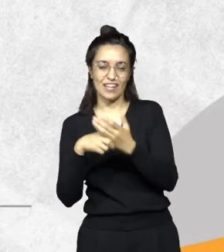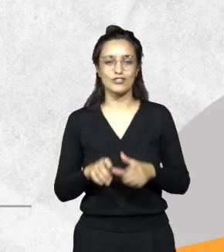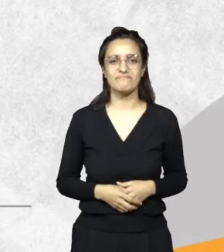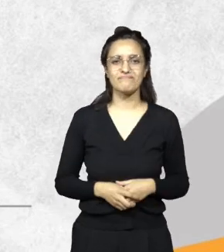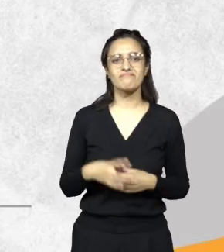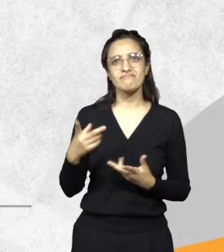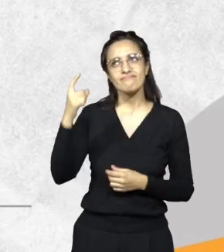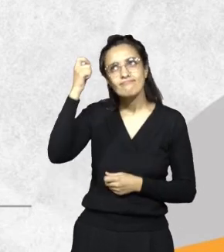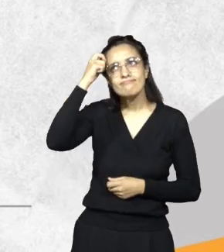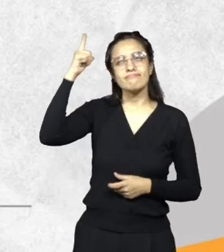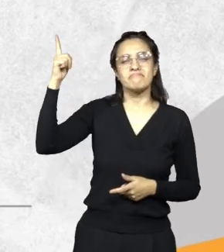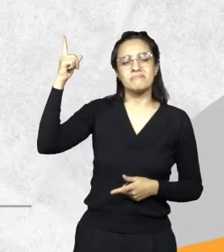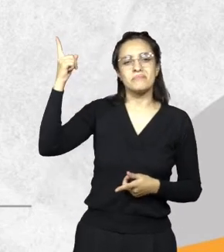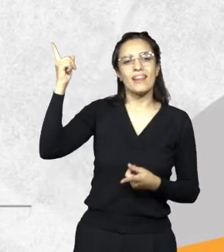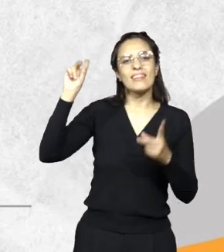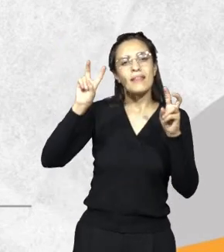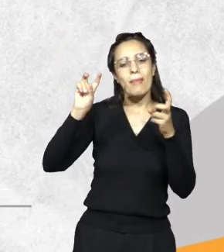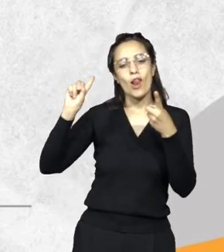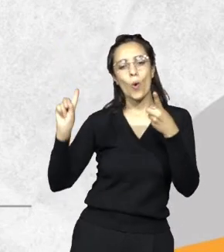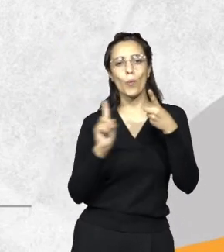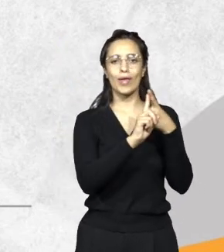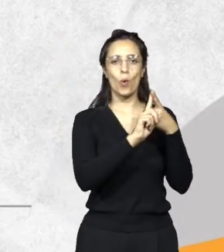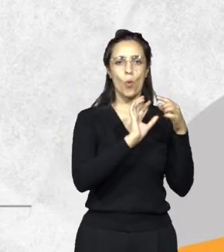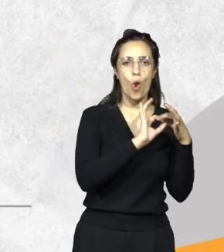tan importantes para el ser humano como para las instituciones.